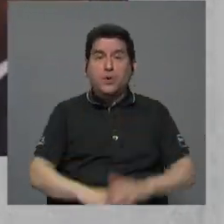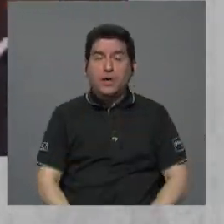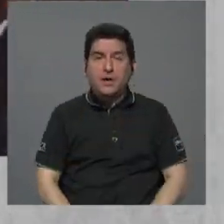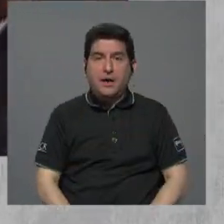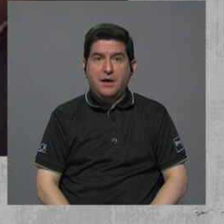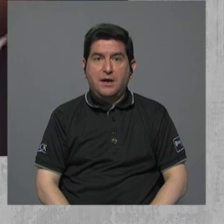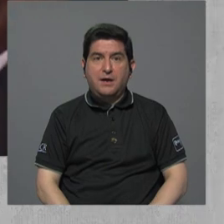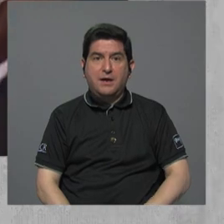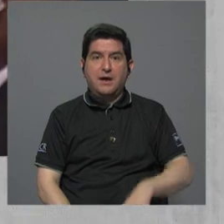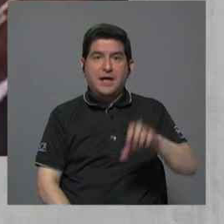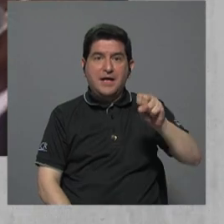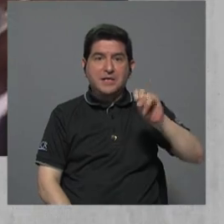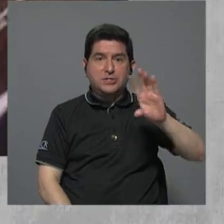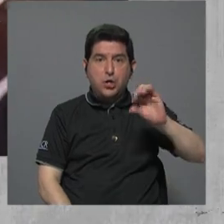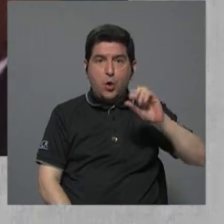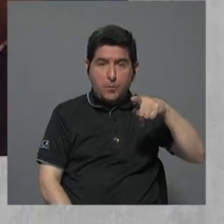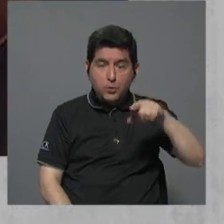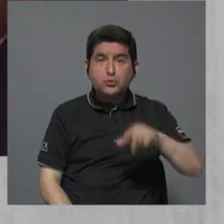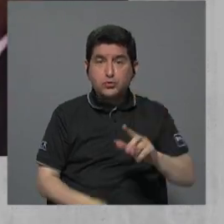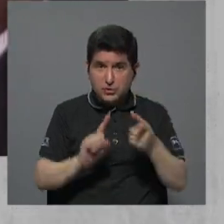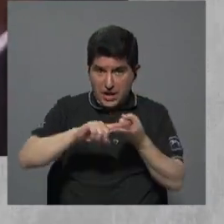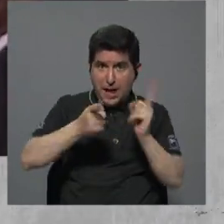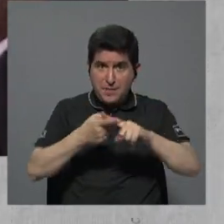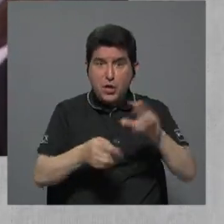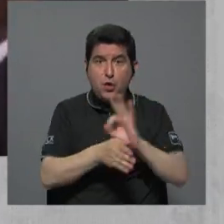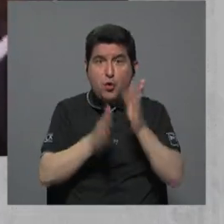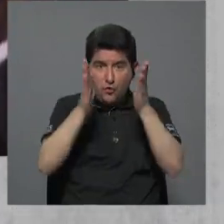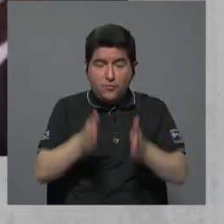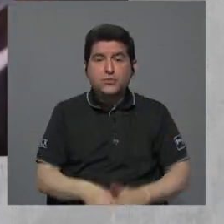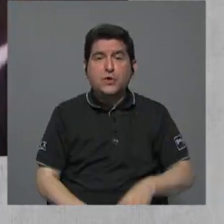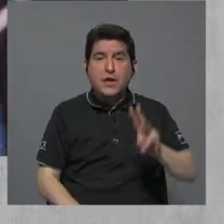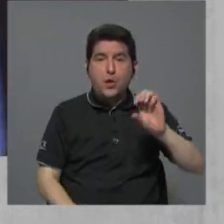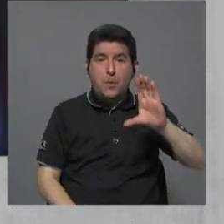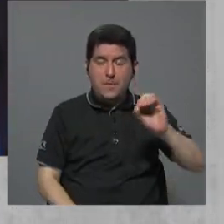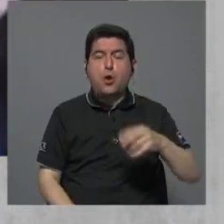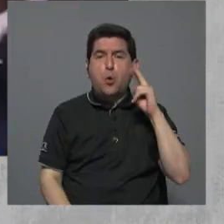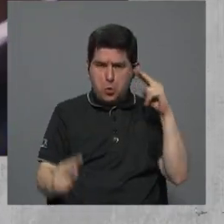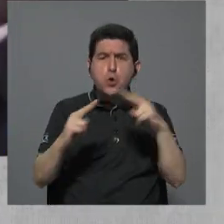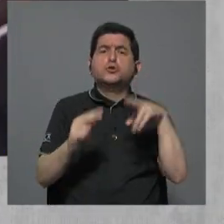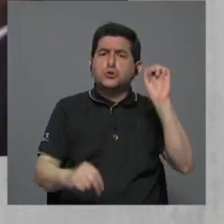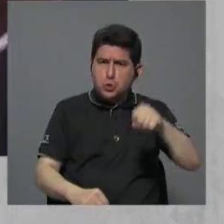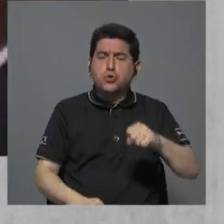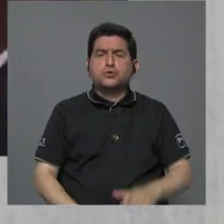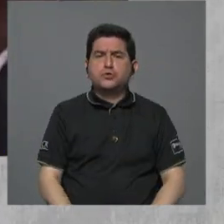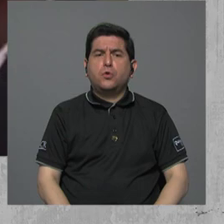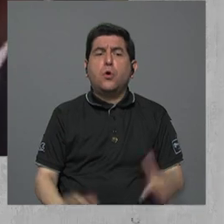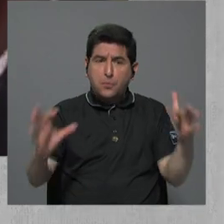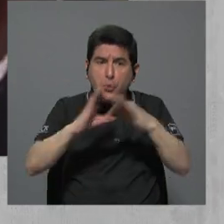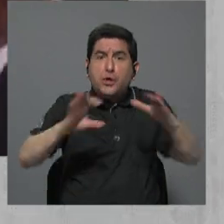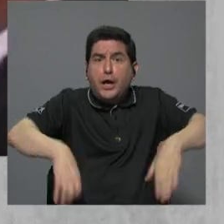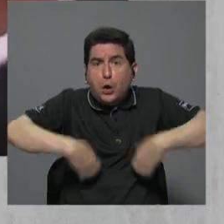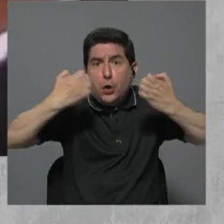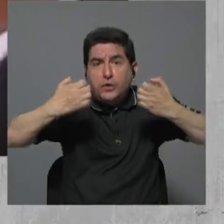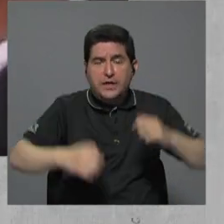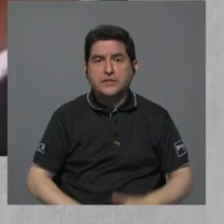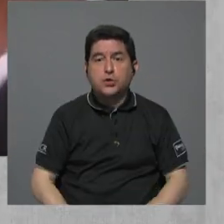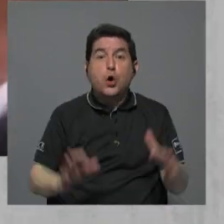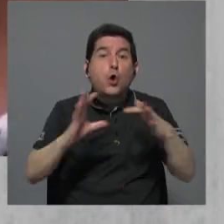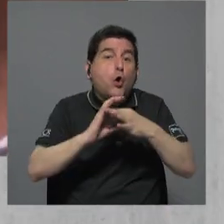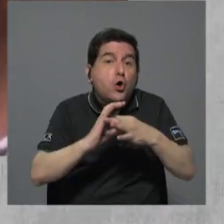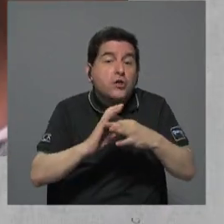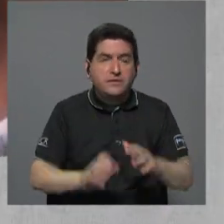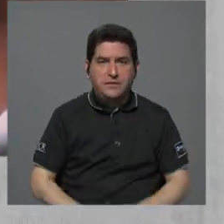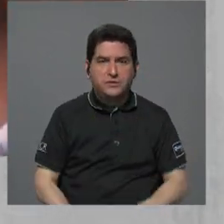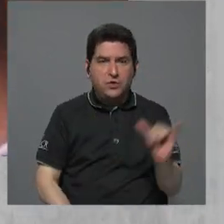SICOP. ¿Usted es amigo del funcionario del ECO? No, para nada. Si los conozco, obviamente, porque hay coordinación. Coordinación,